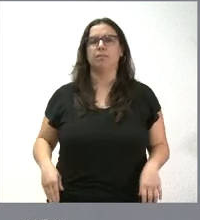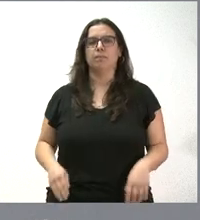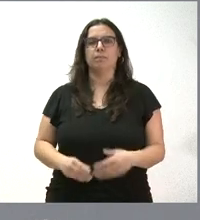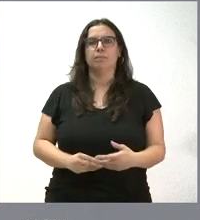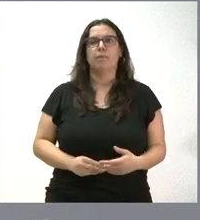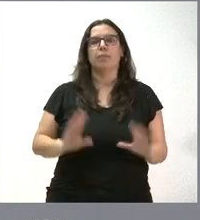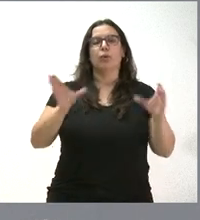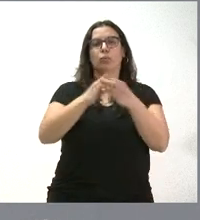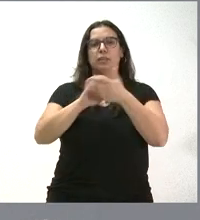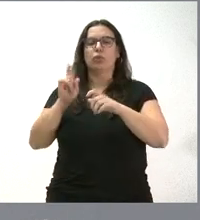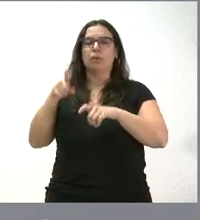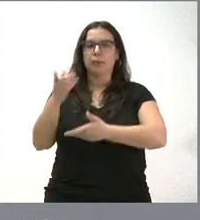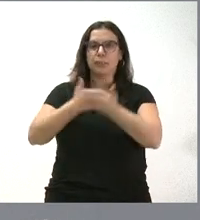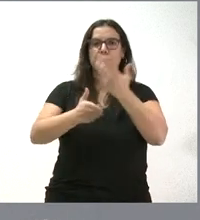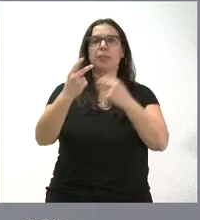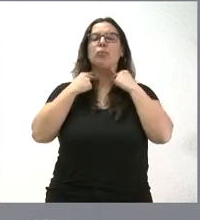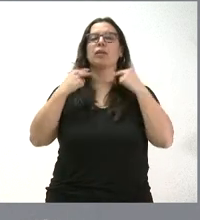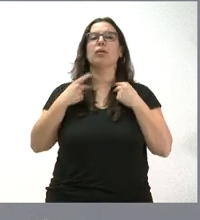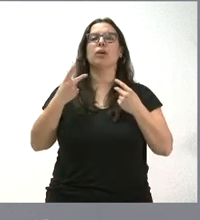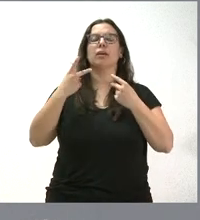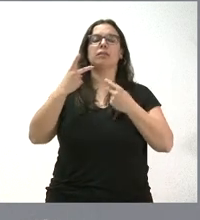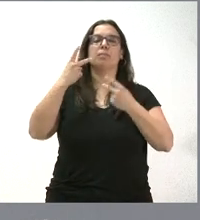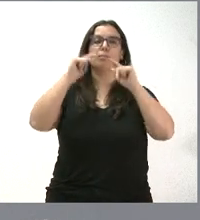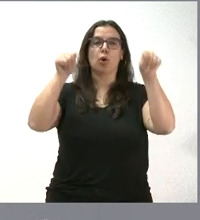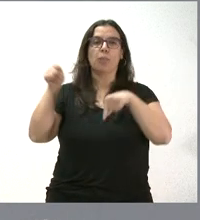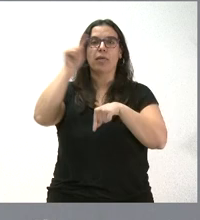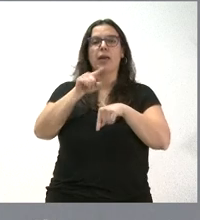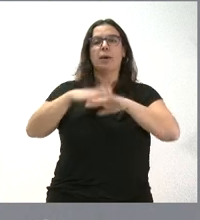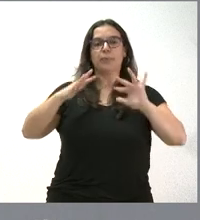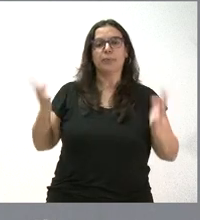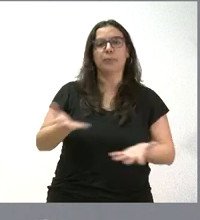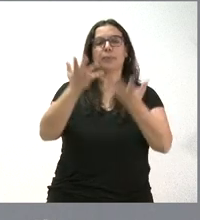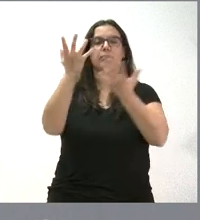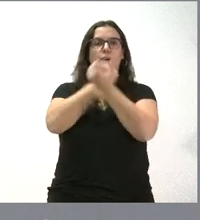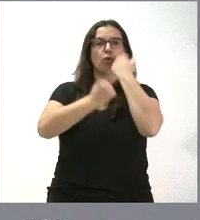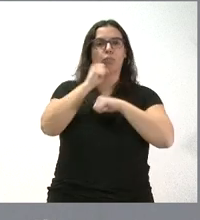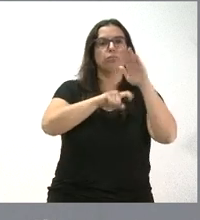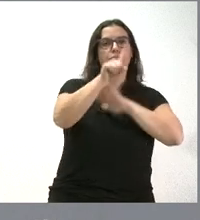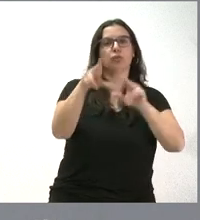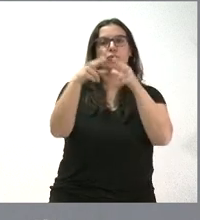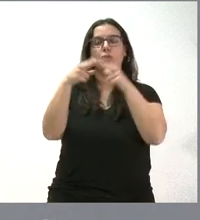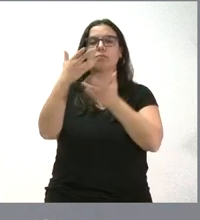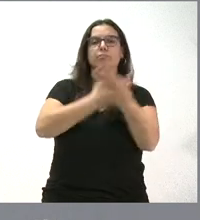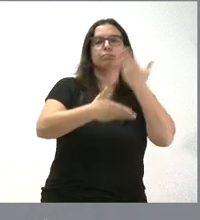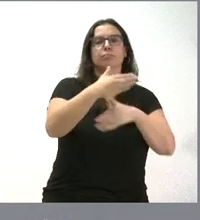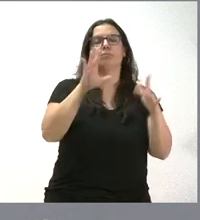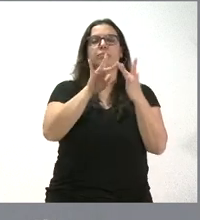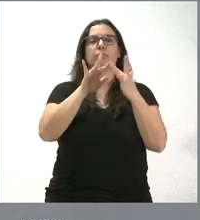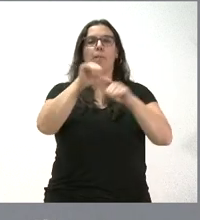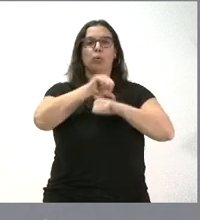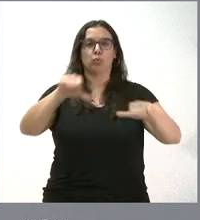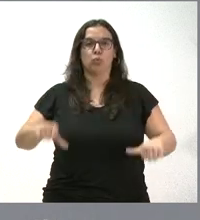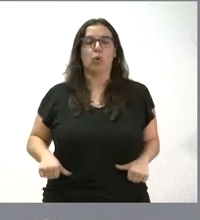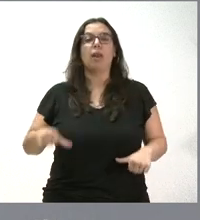La Junta se implica con las diputaciones provinciales para incentivar la cooperación económica y social con Portugal. Son 25.000 euros a cada una